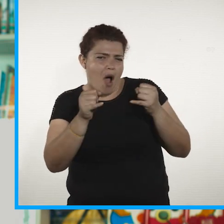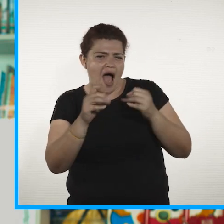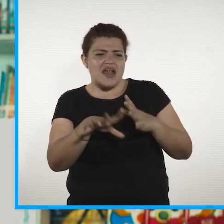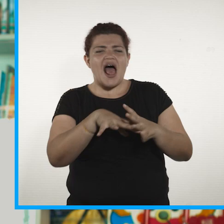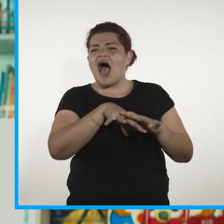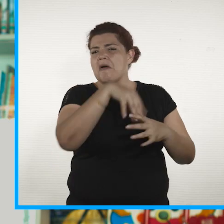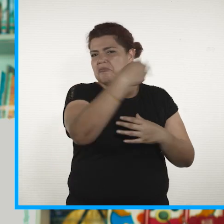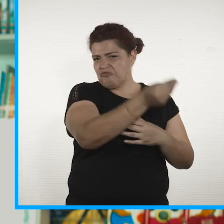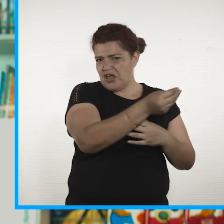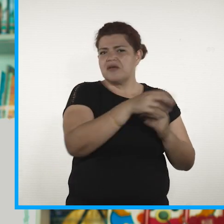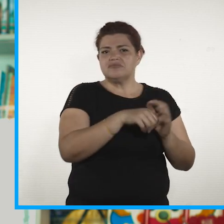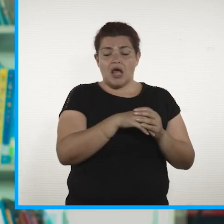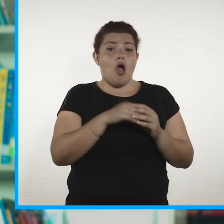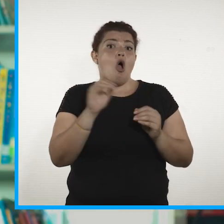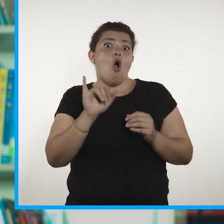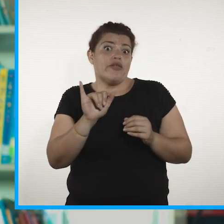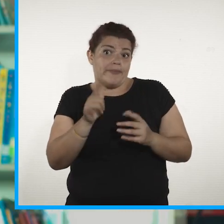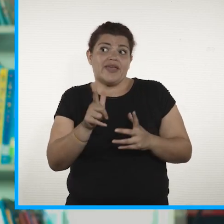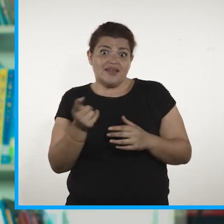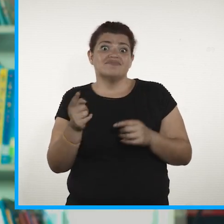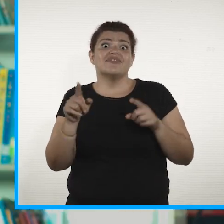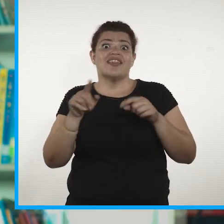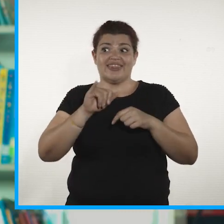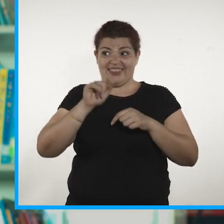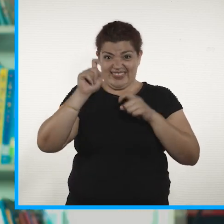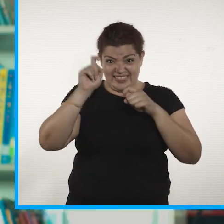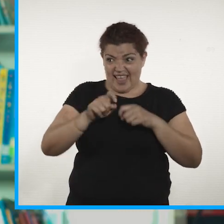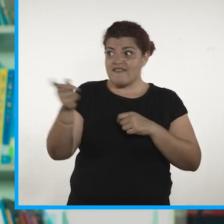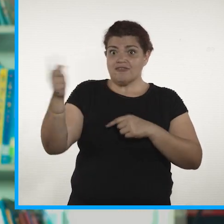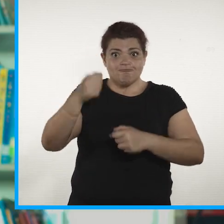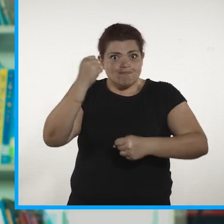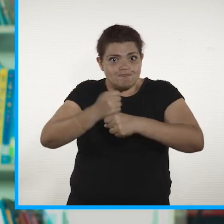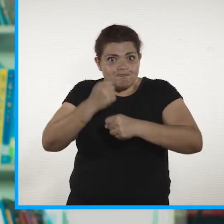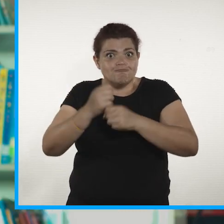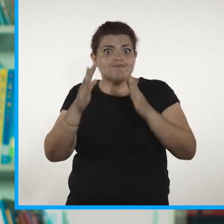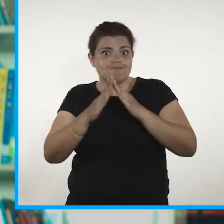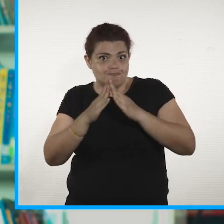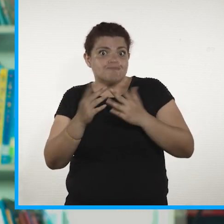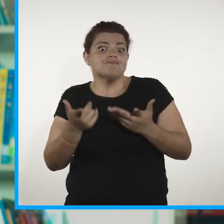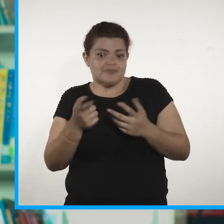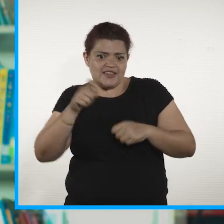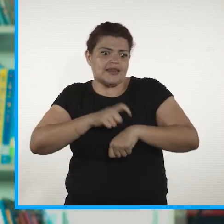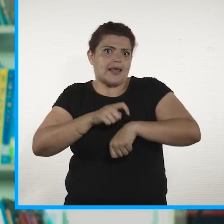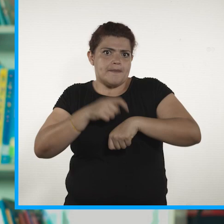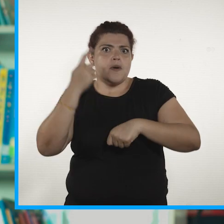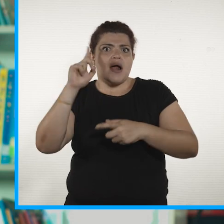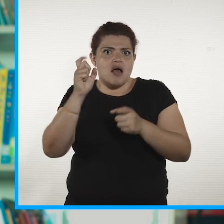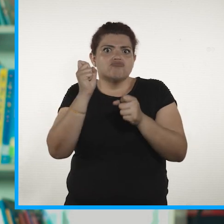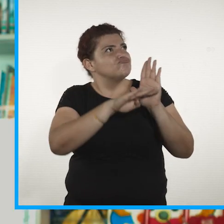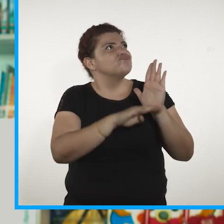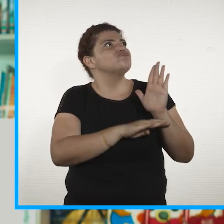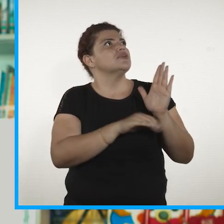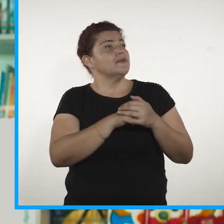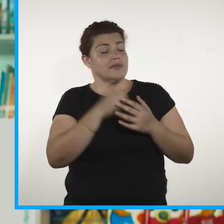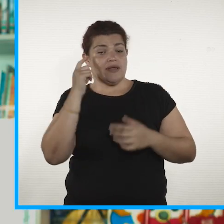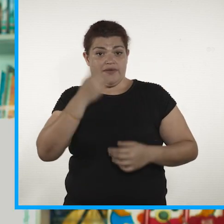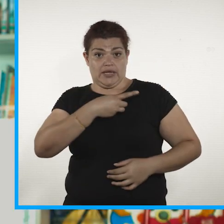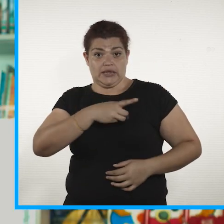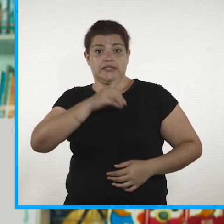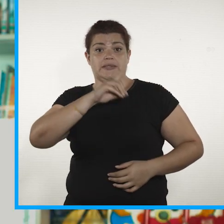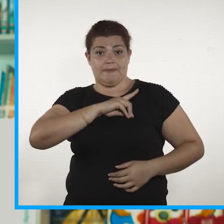ejemplo como estar jugando en el patio pero que también pues tienen que venir los deberes escolares y tiene que haber ese tiempo también. La